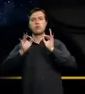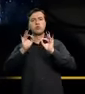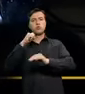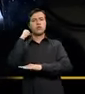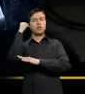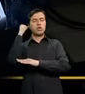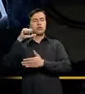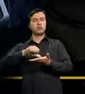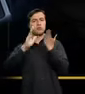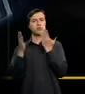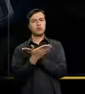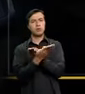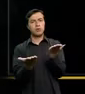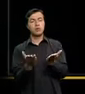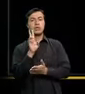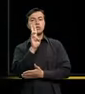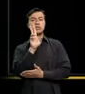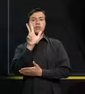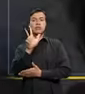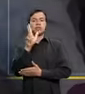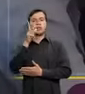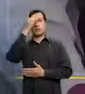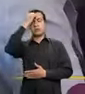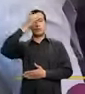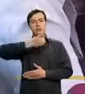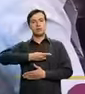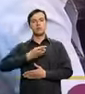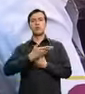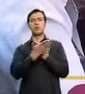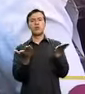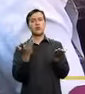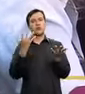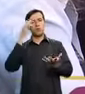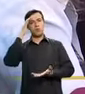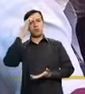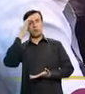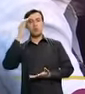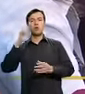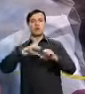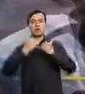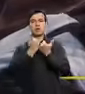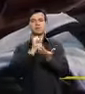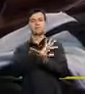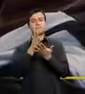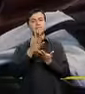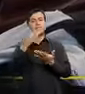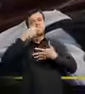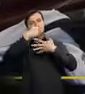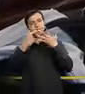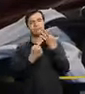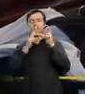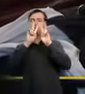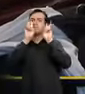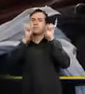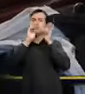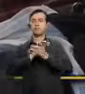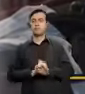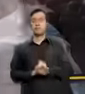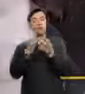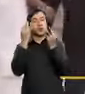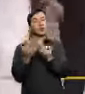ejercicio de los derechos ciudadanos y 63 resoluciones que expresan la preocupación de la legislatura por diversos temas.